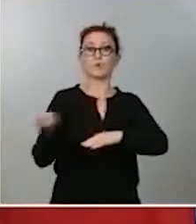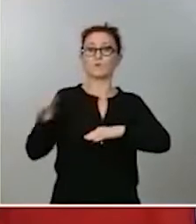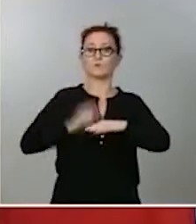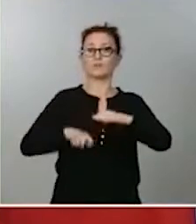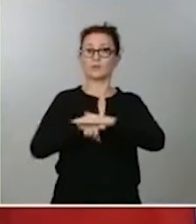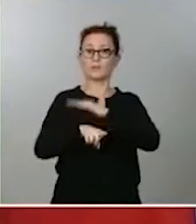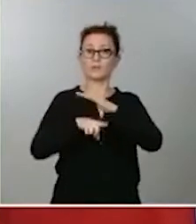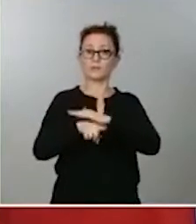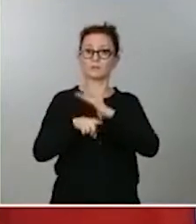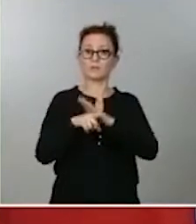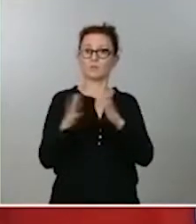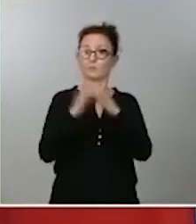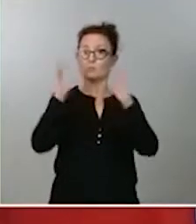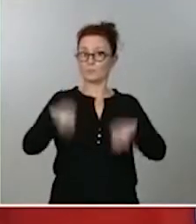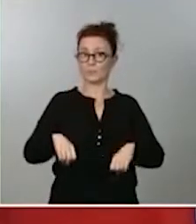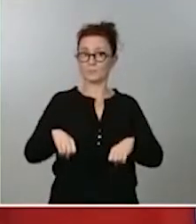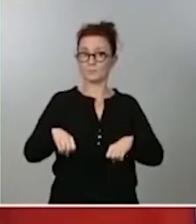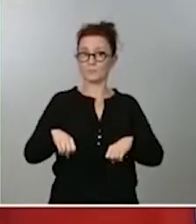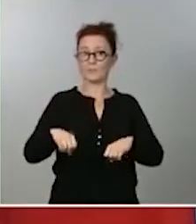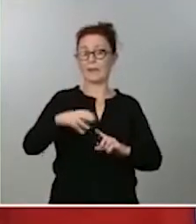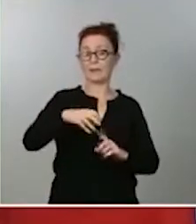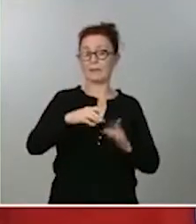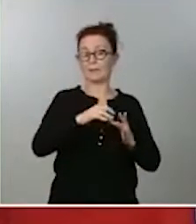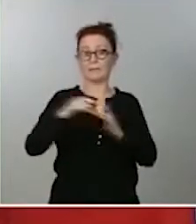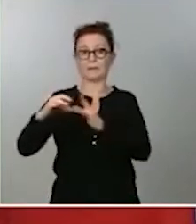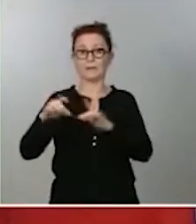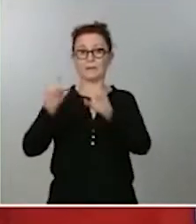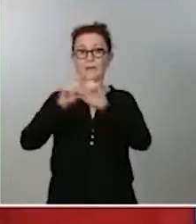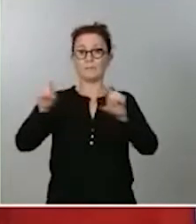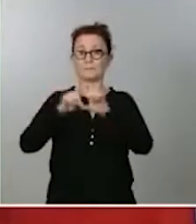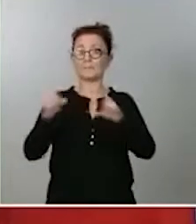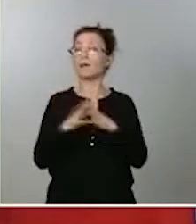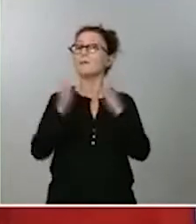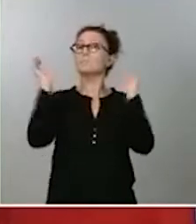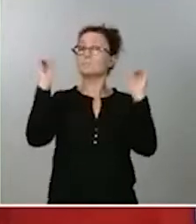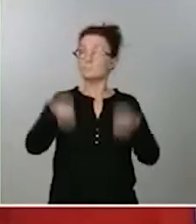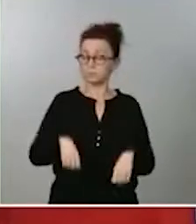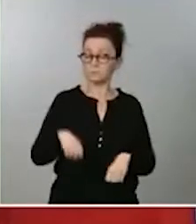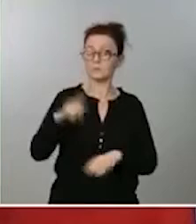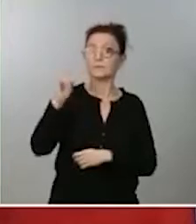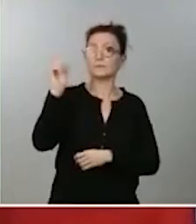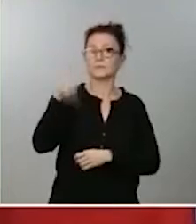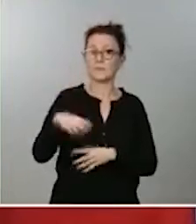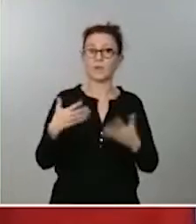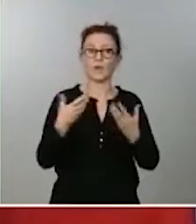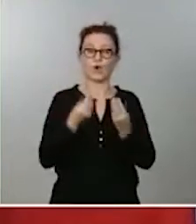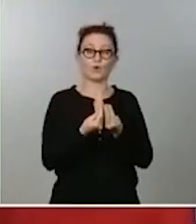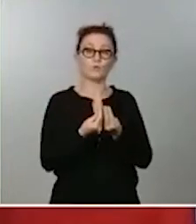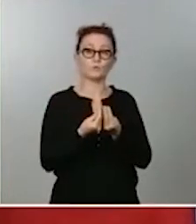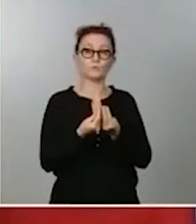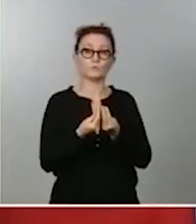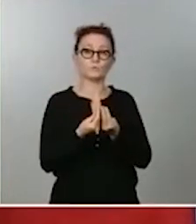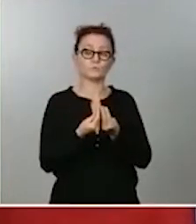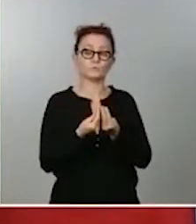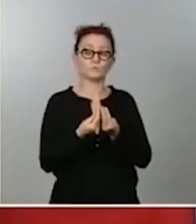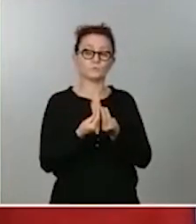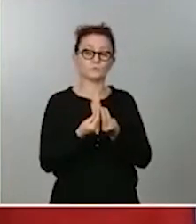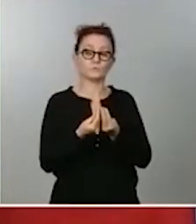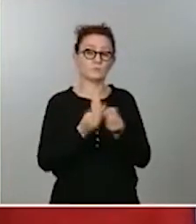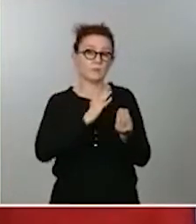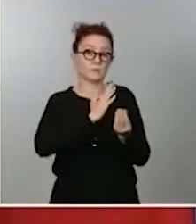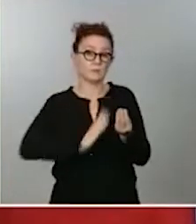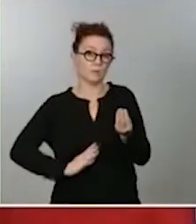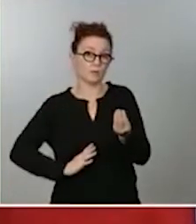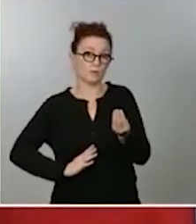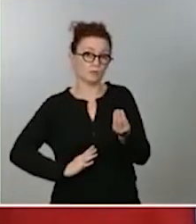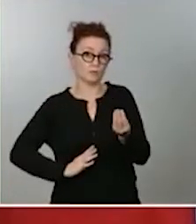el CEO, el principal dirigente de la empresa, esté consensuado también con la parte, en este caso, SEPI, que tiene